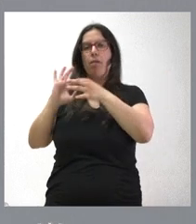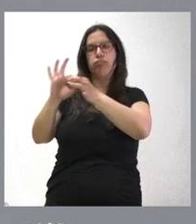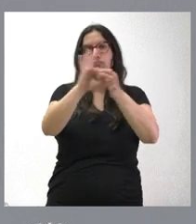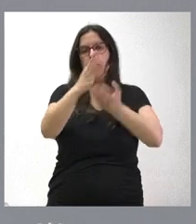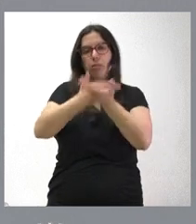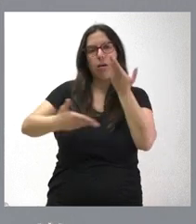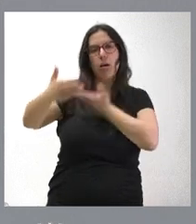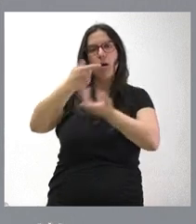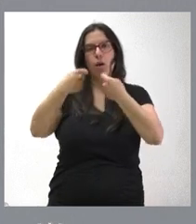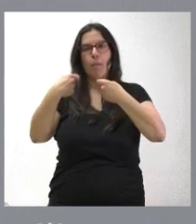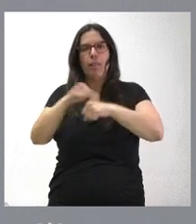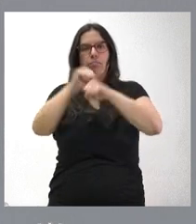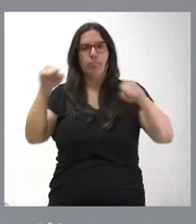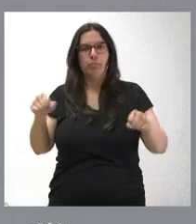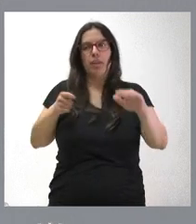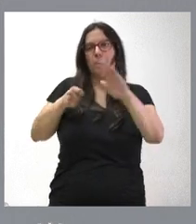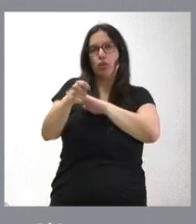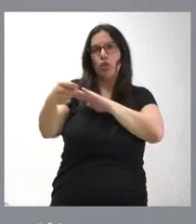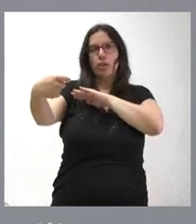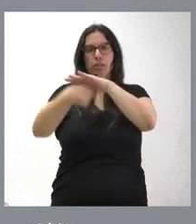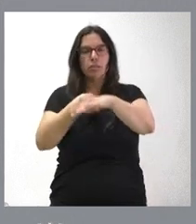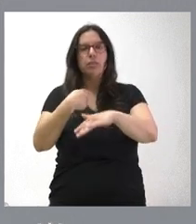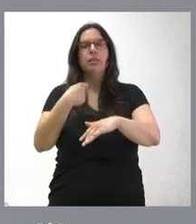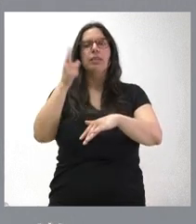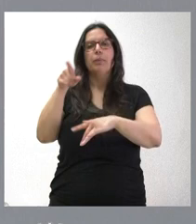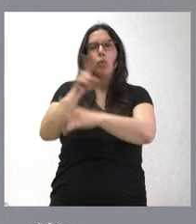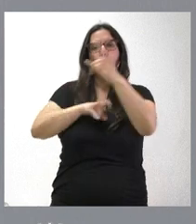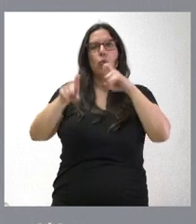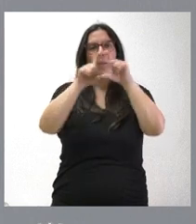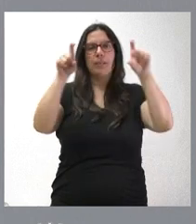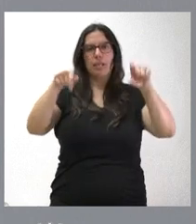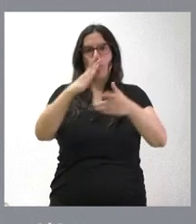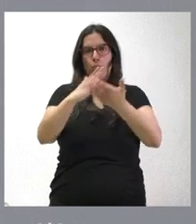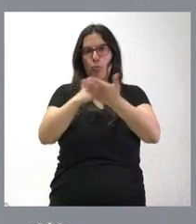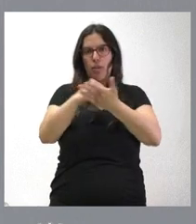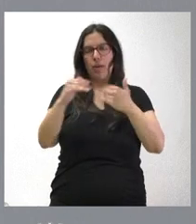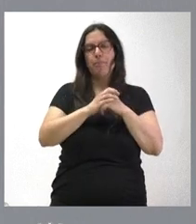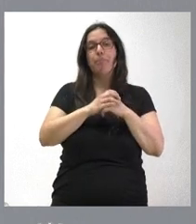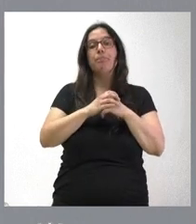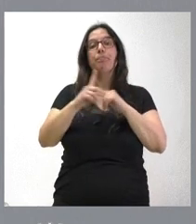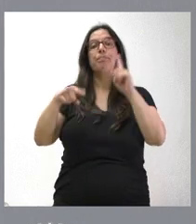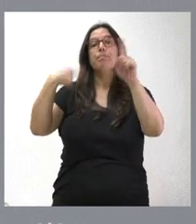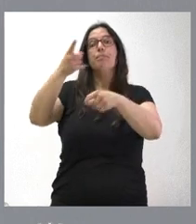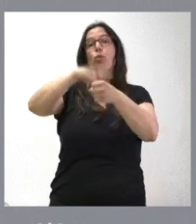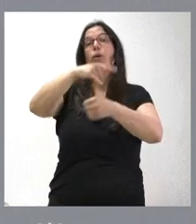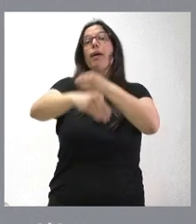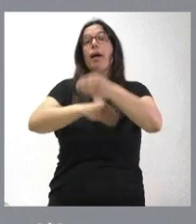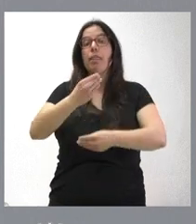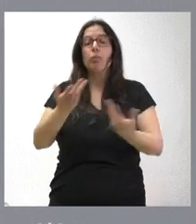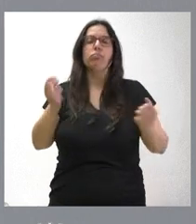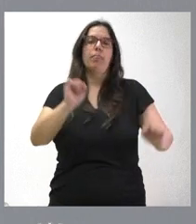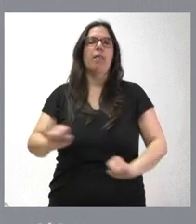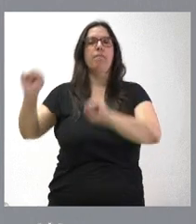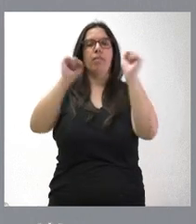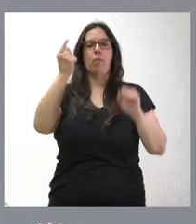intercambios comerciales, las inversiones mutuas y la atracción de empresas a nuestra comunidad. ¿Qué vamos a hacer el lunes? Defender unos